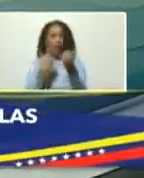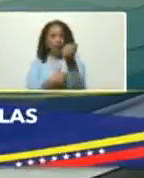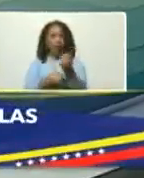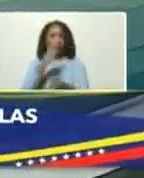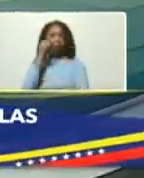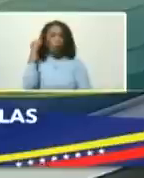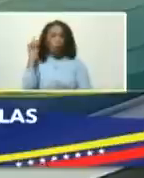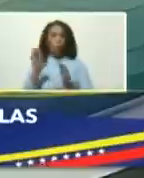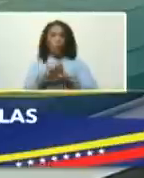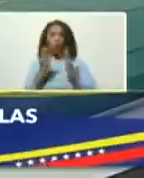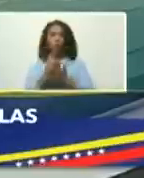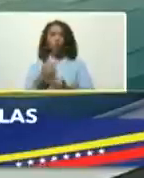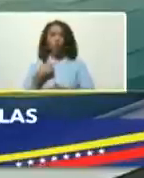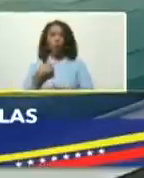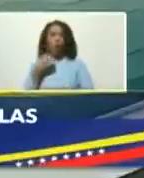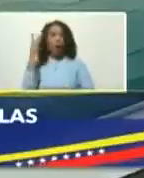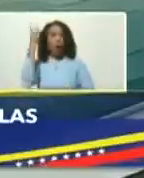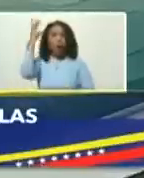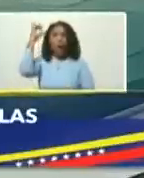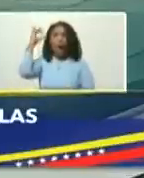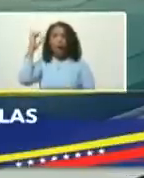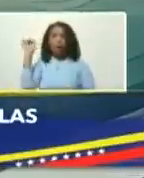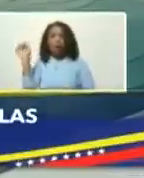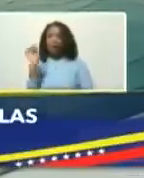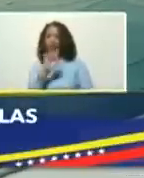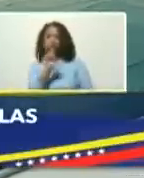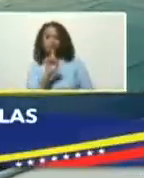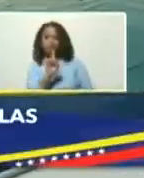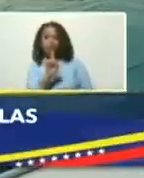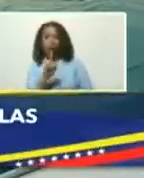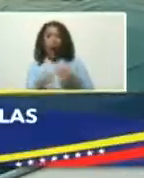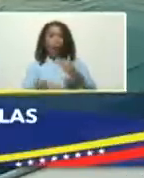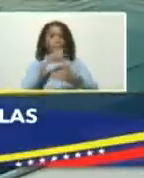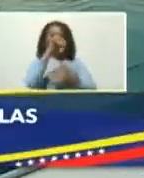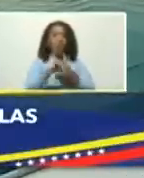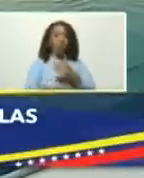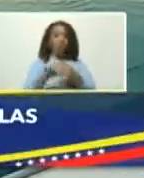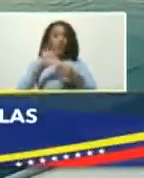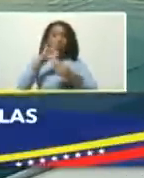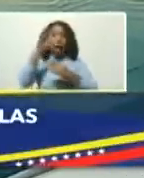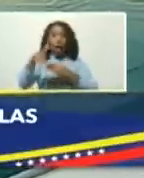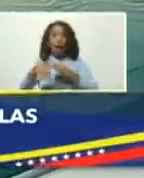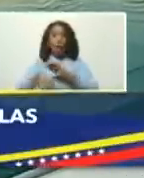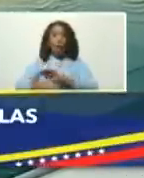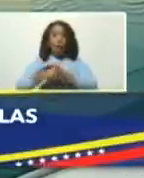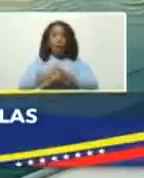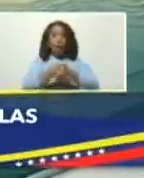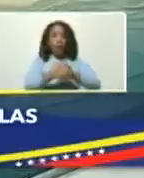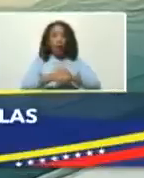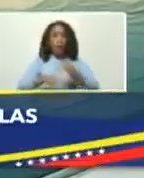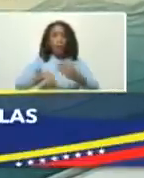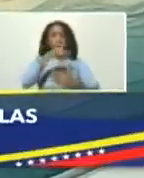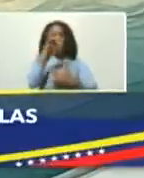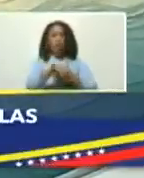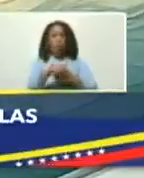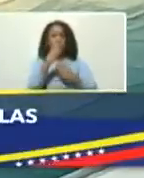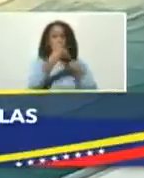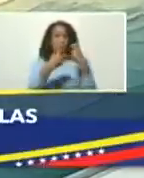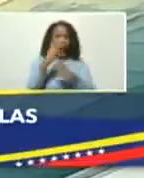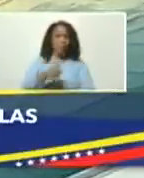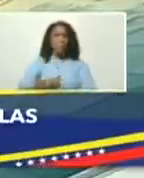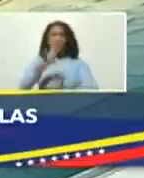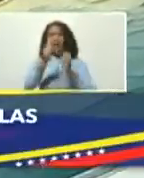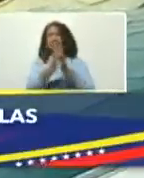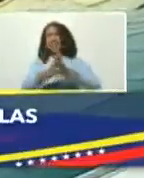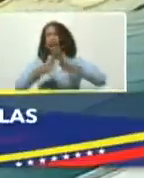hermanas del mundo no exagero cuando les digo que el proyecto de la isla de la tortuga es el proyecto turístico más